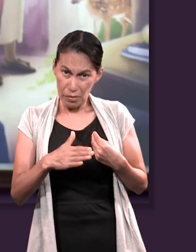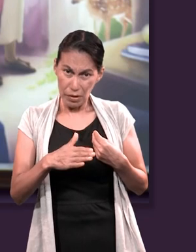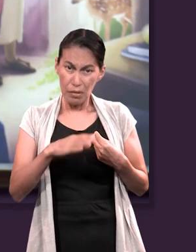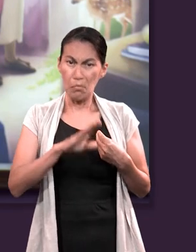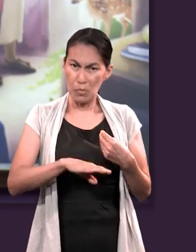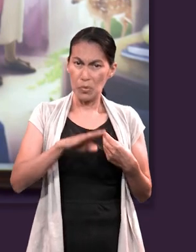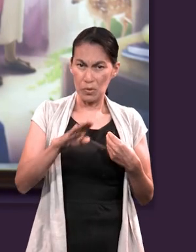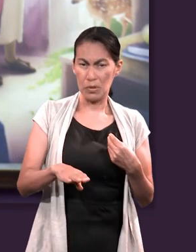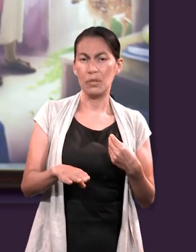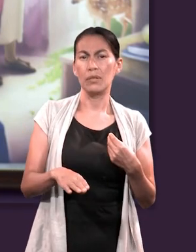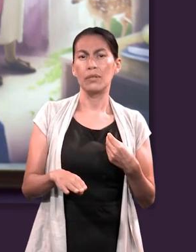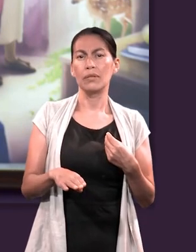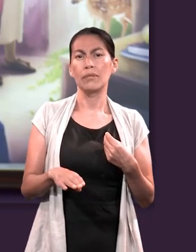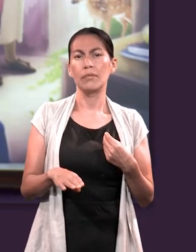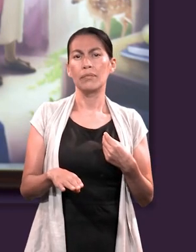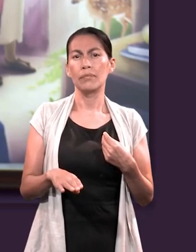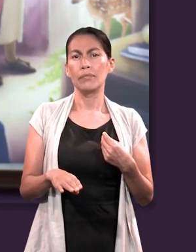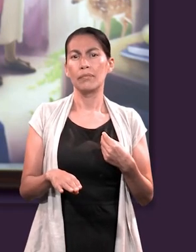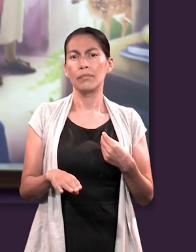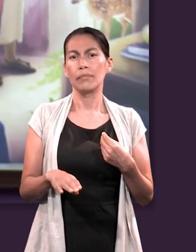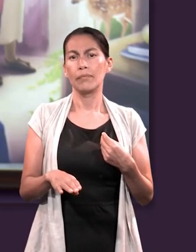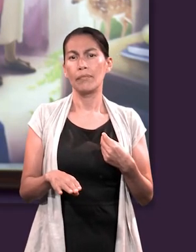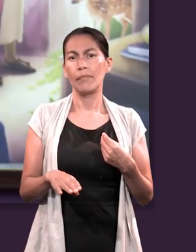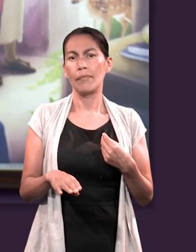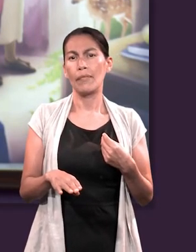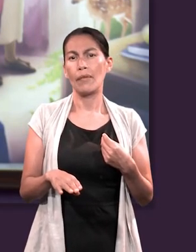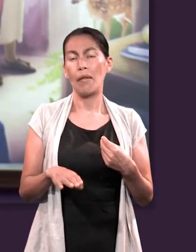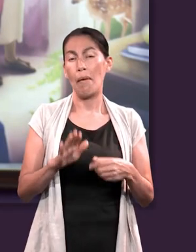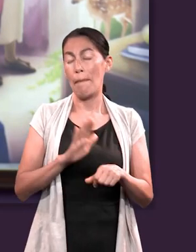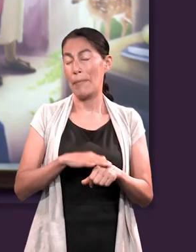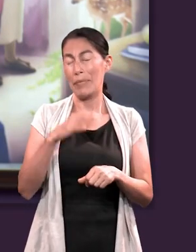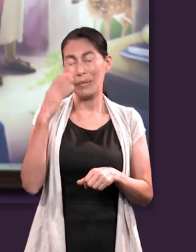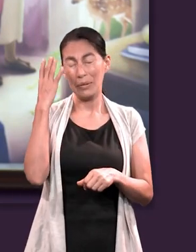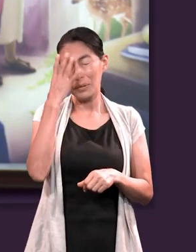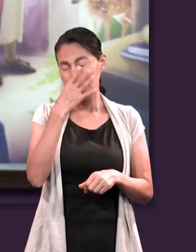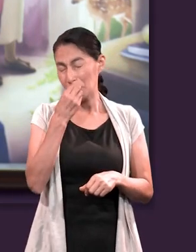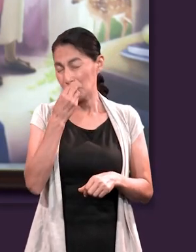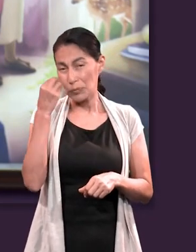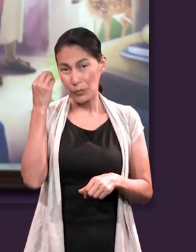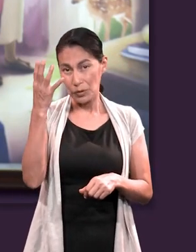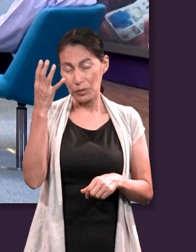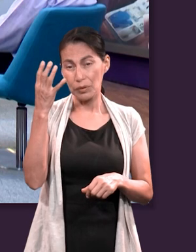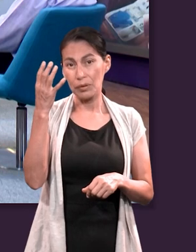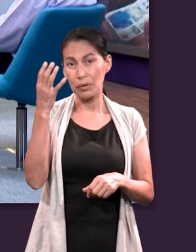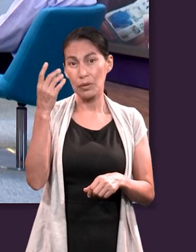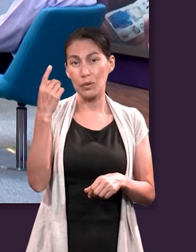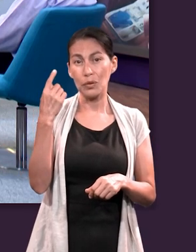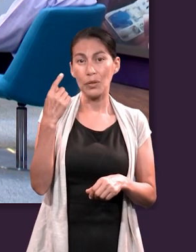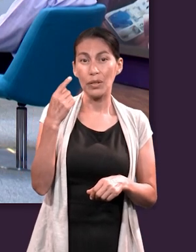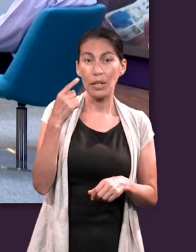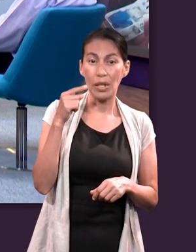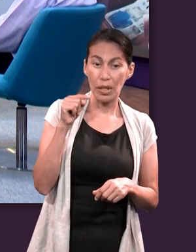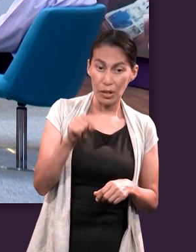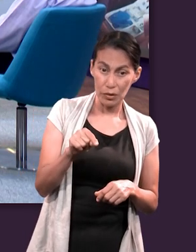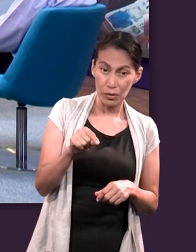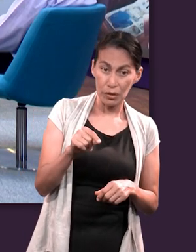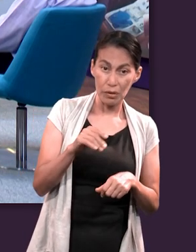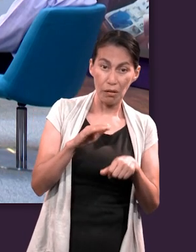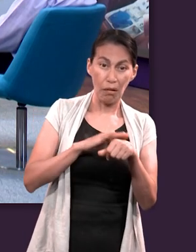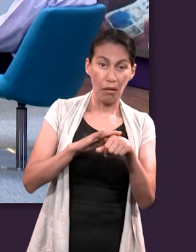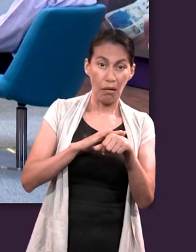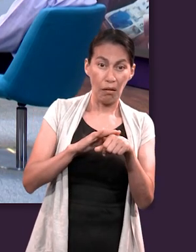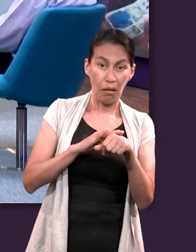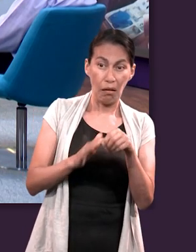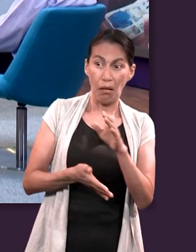sí, que en algún momento de sus vidas morirían. Y lo más hermoso que notamos, que rescatamos,